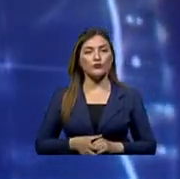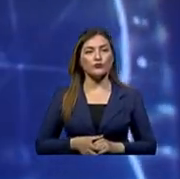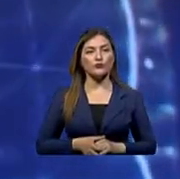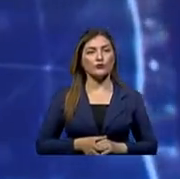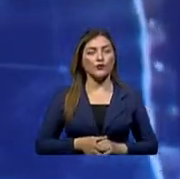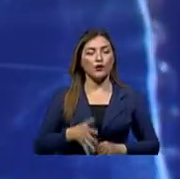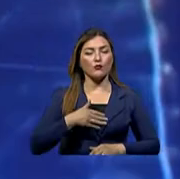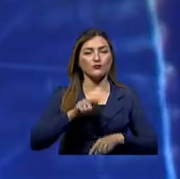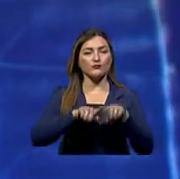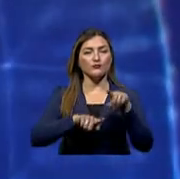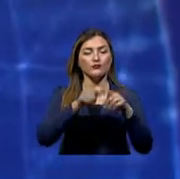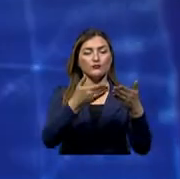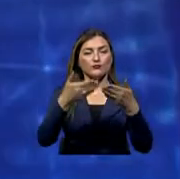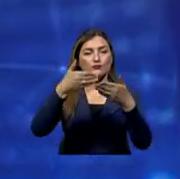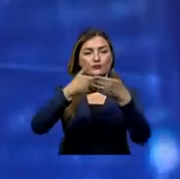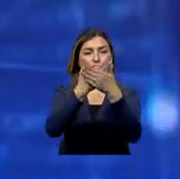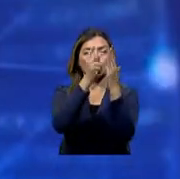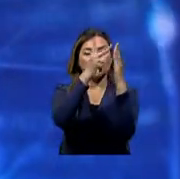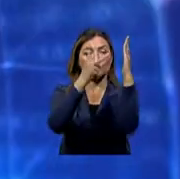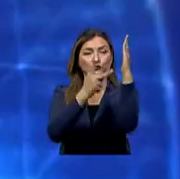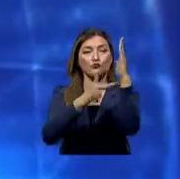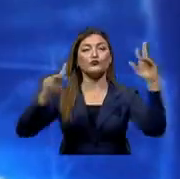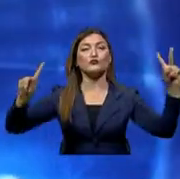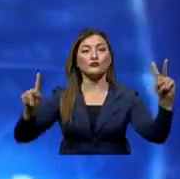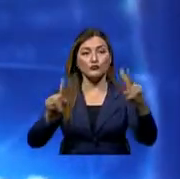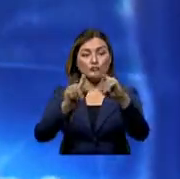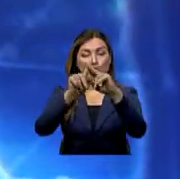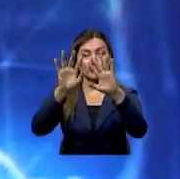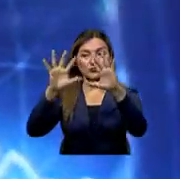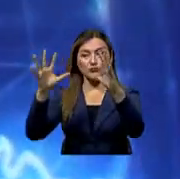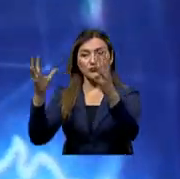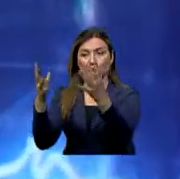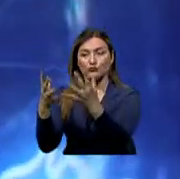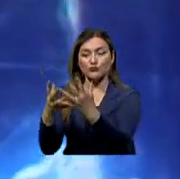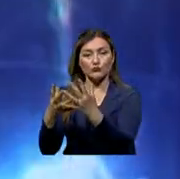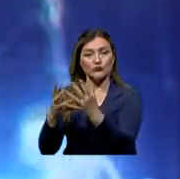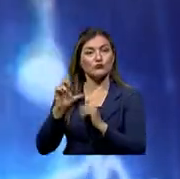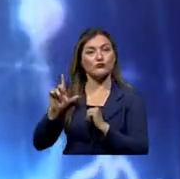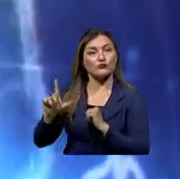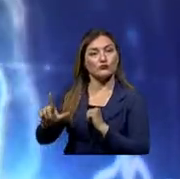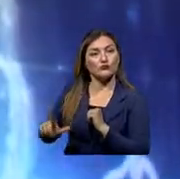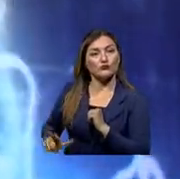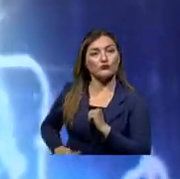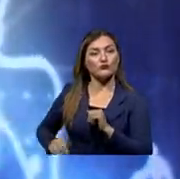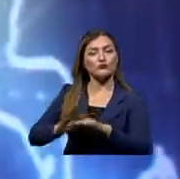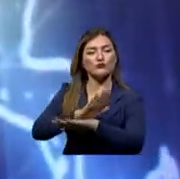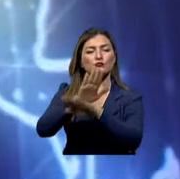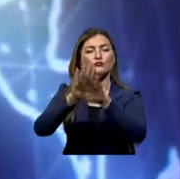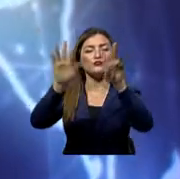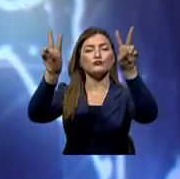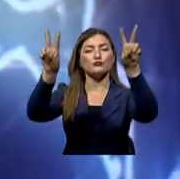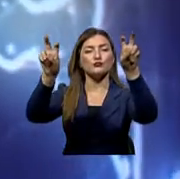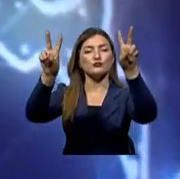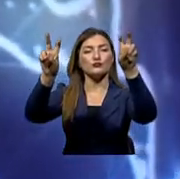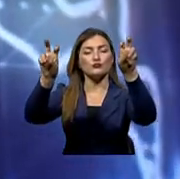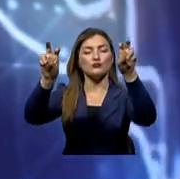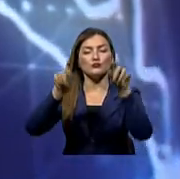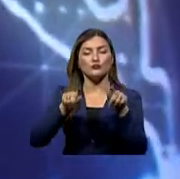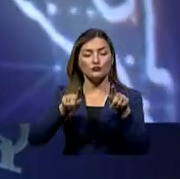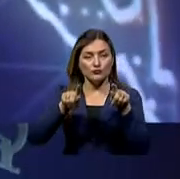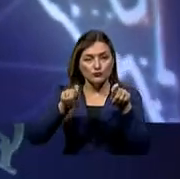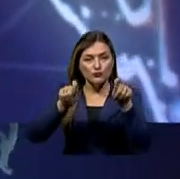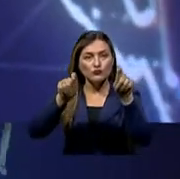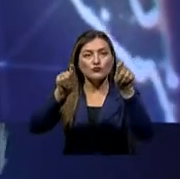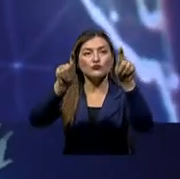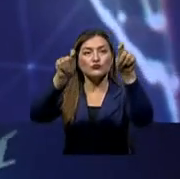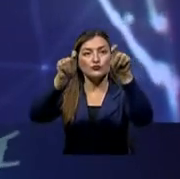Hola amigos, bienvenidos a un nuevo programa del Extraordinario Mundo de la Salud. Hoy hablaremos sobre el cáncer de piel. Aquel que puede clasificarse como